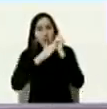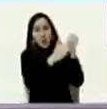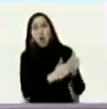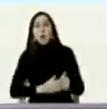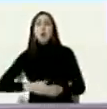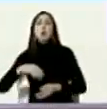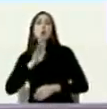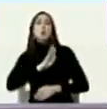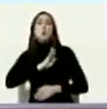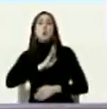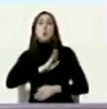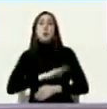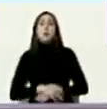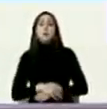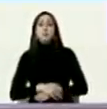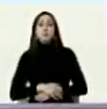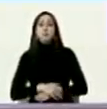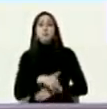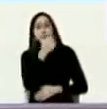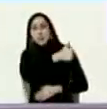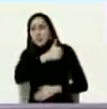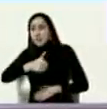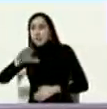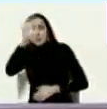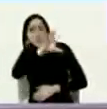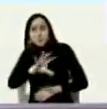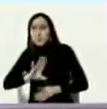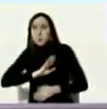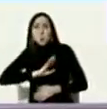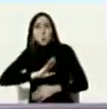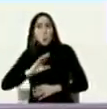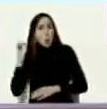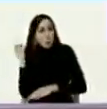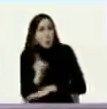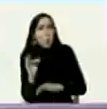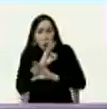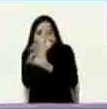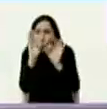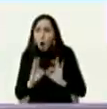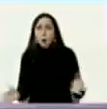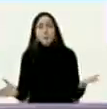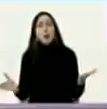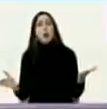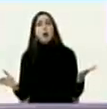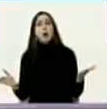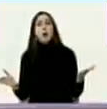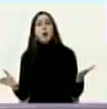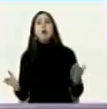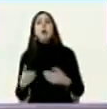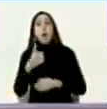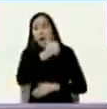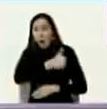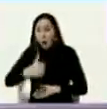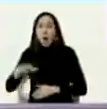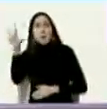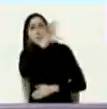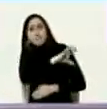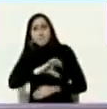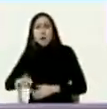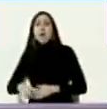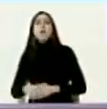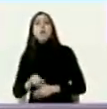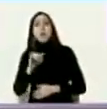cada país tiene sus liderazgos propios tiene su textura tiene su forma cada país tiene su propio